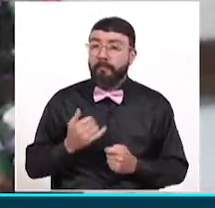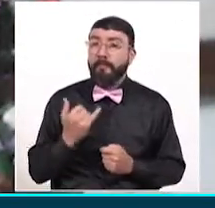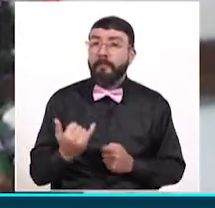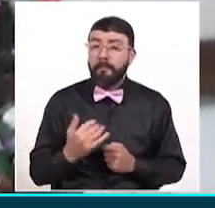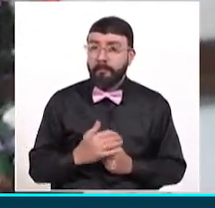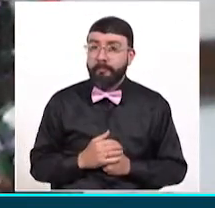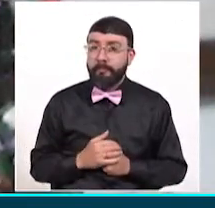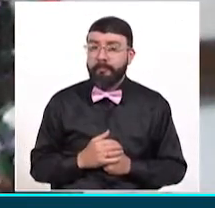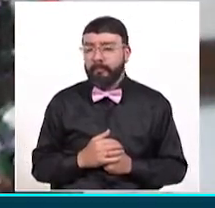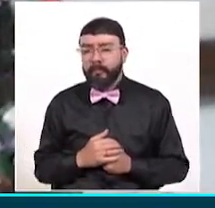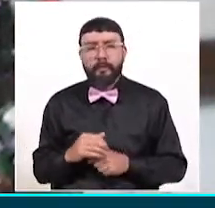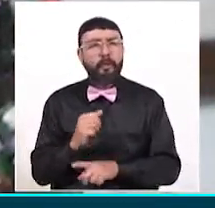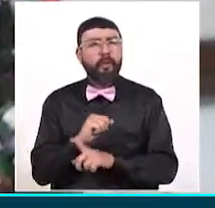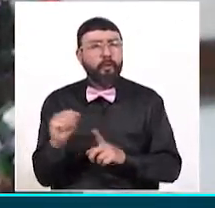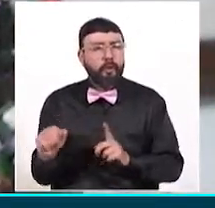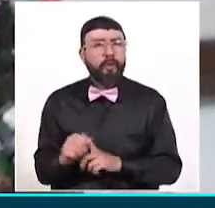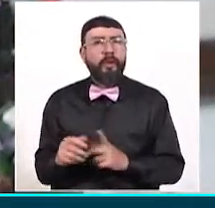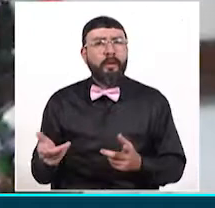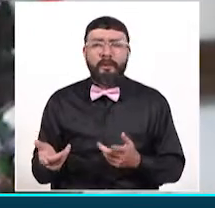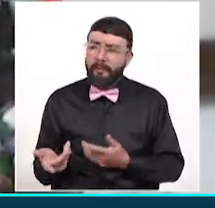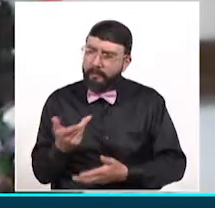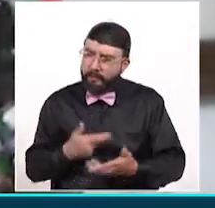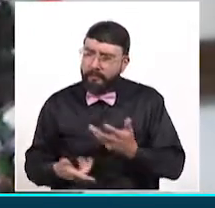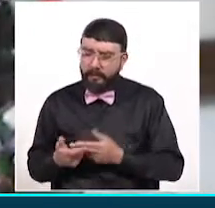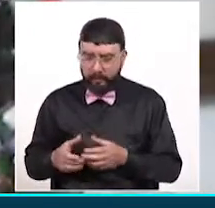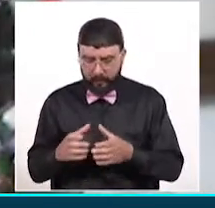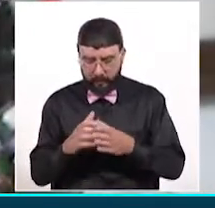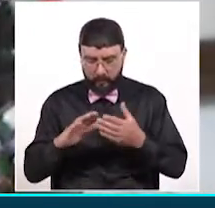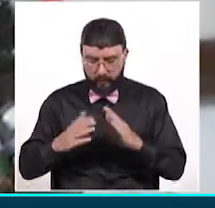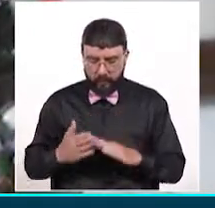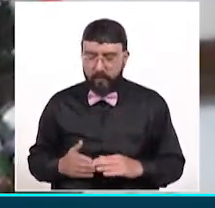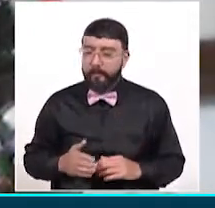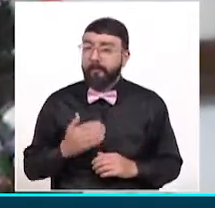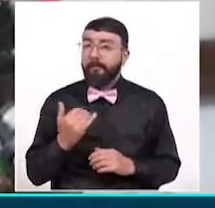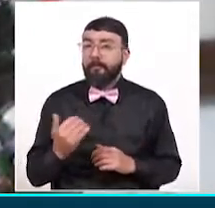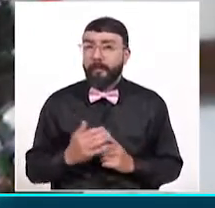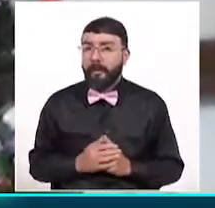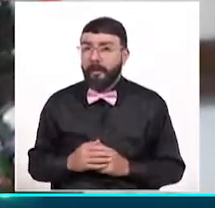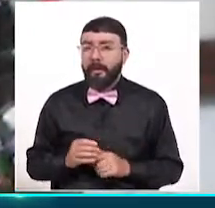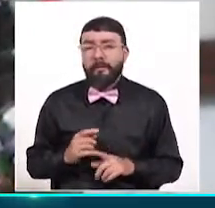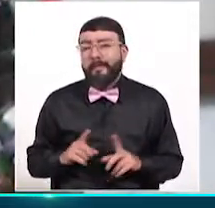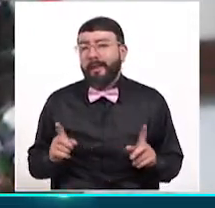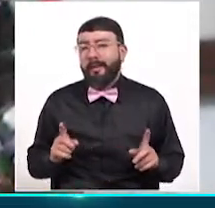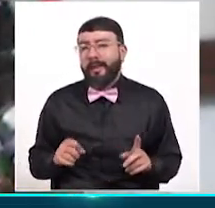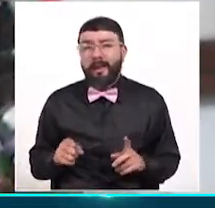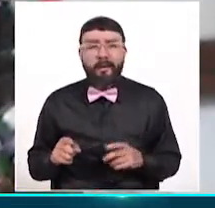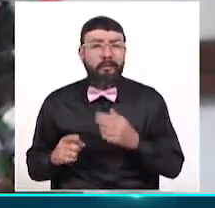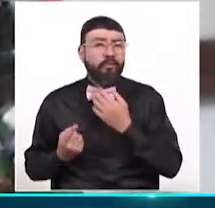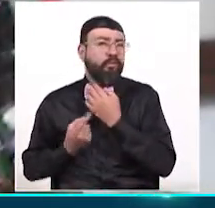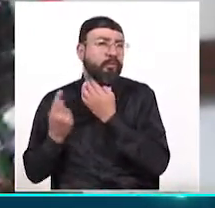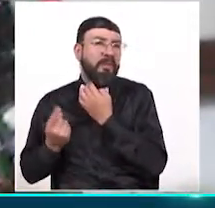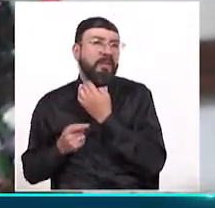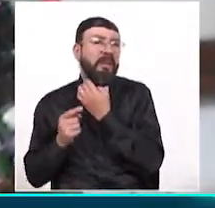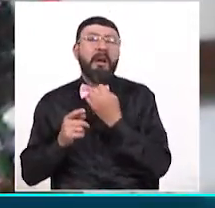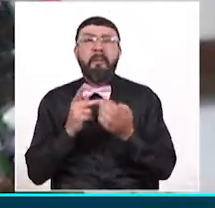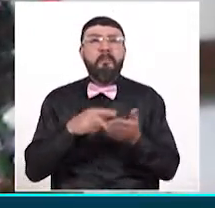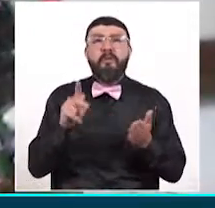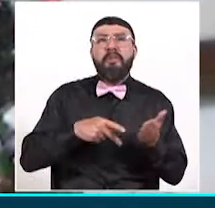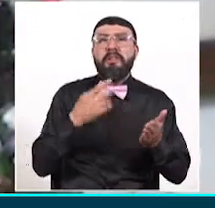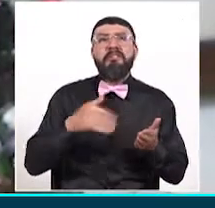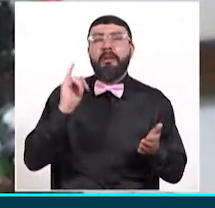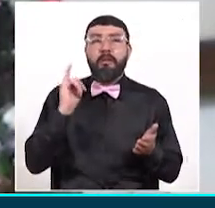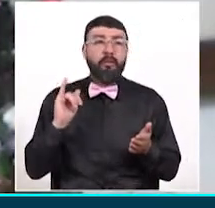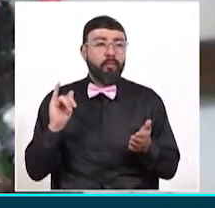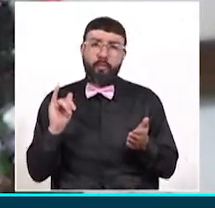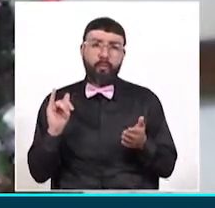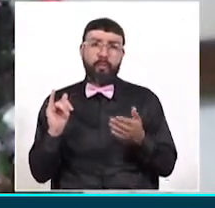socializando, de ir educando la comunidad, y pues no es solamente llegar a prohibir, porque también tenemos